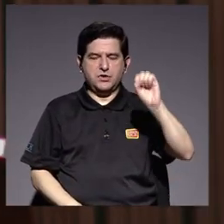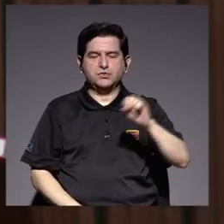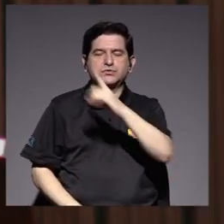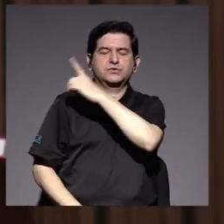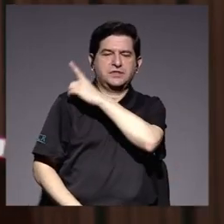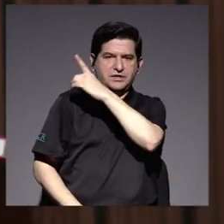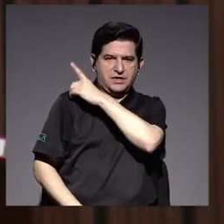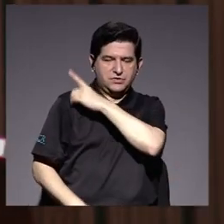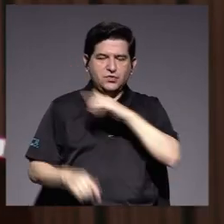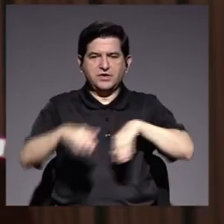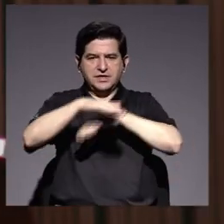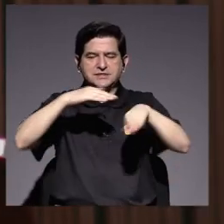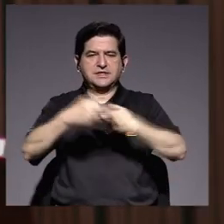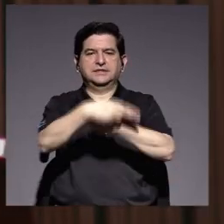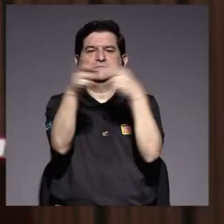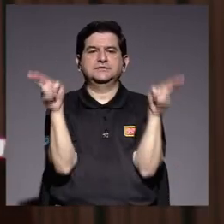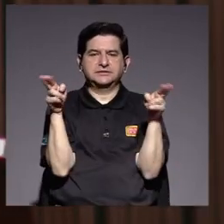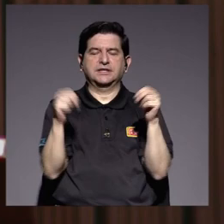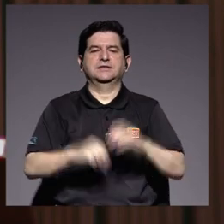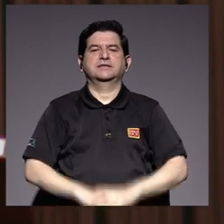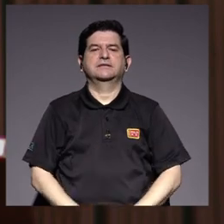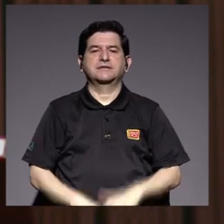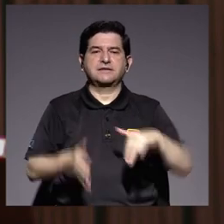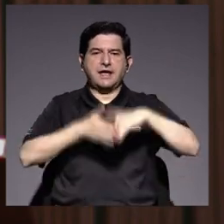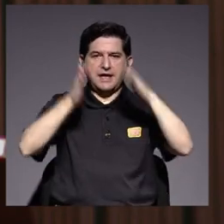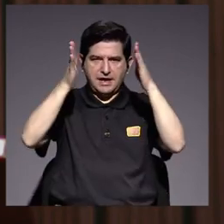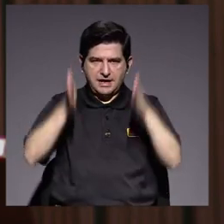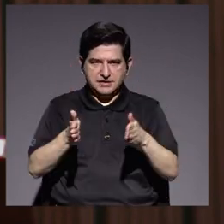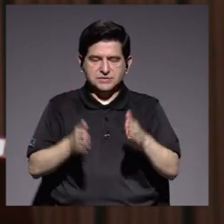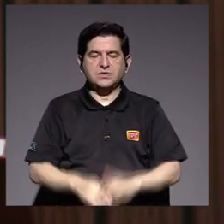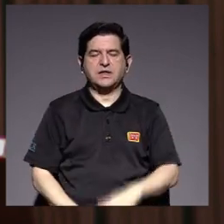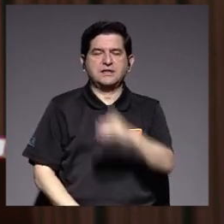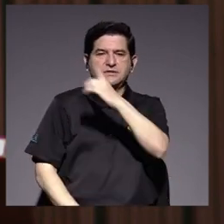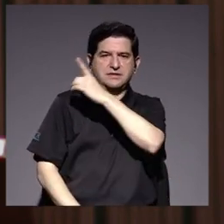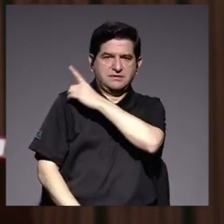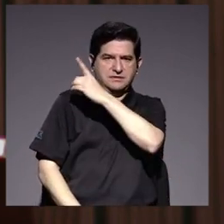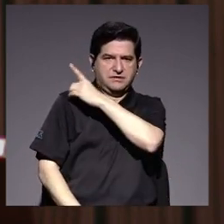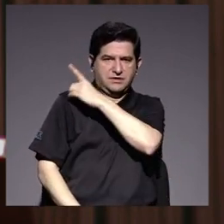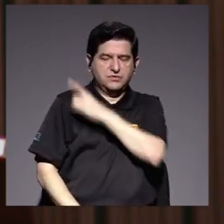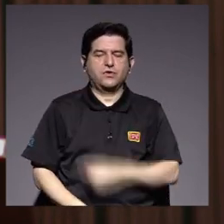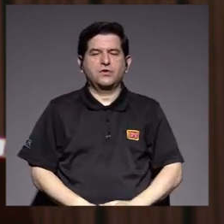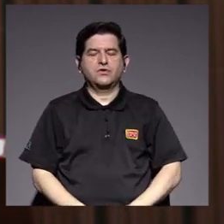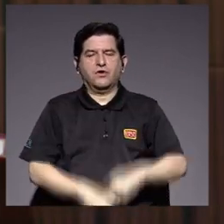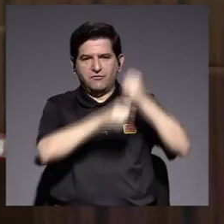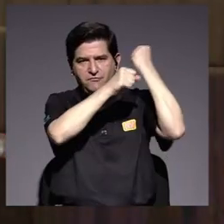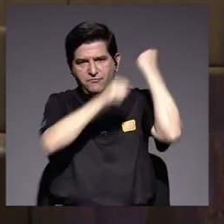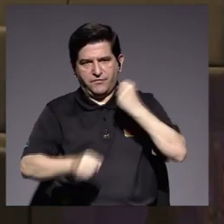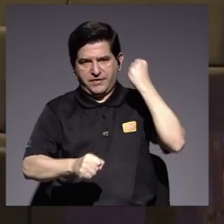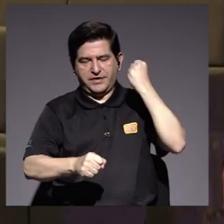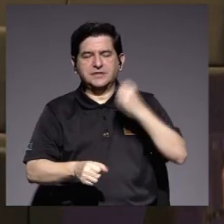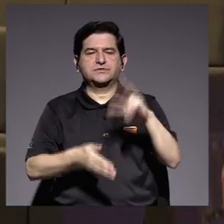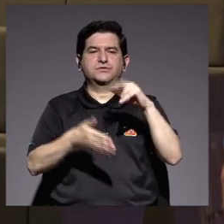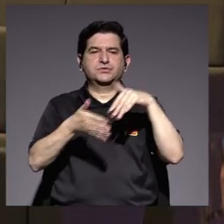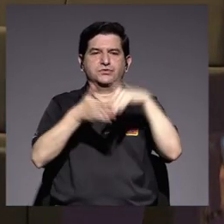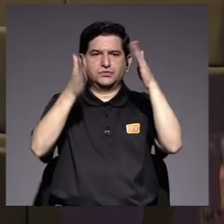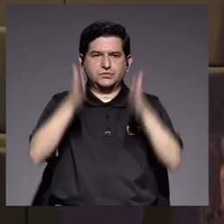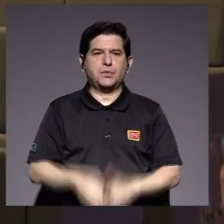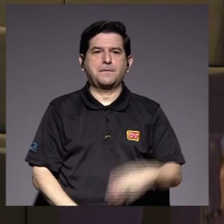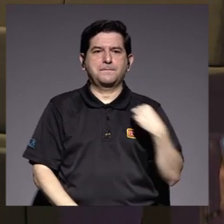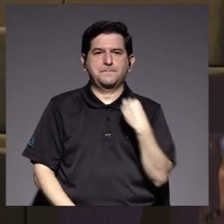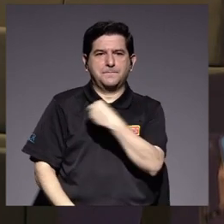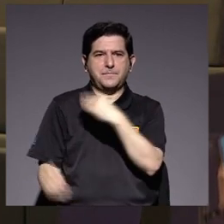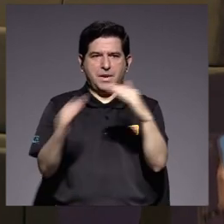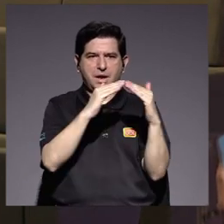directores de sedes regionales, estudiantes del directorio de la Federación de Estudiantes, miembros de la